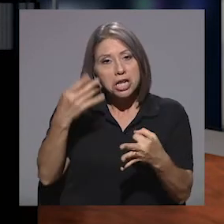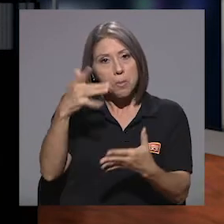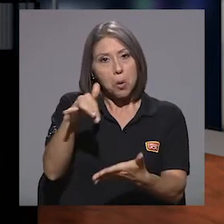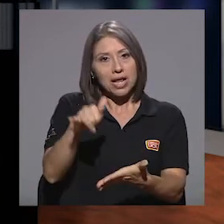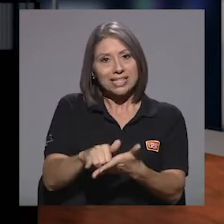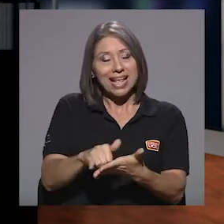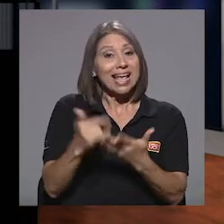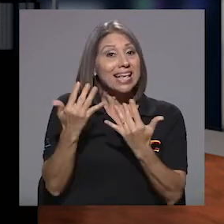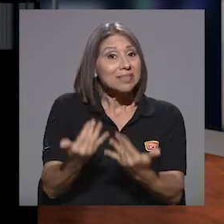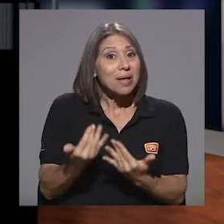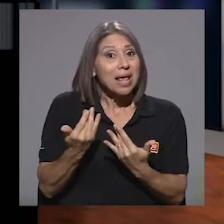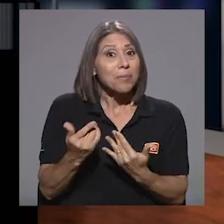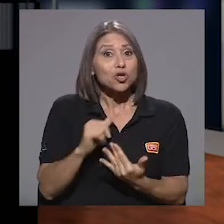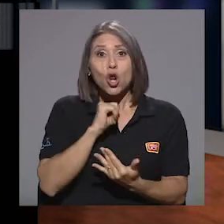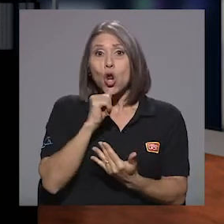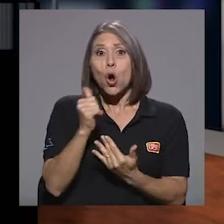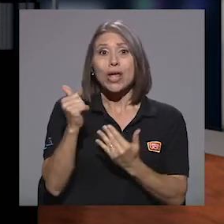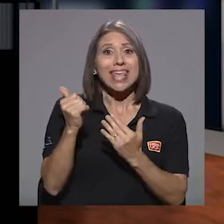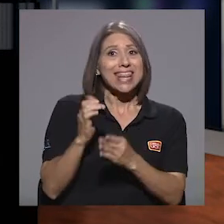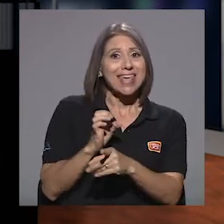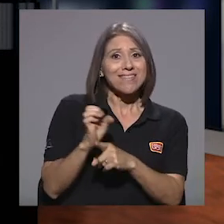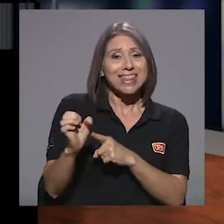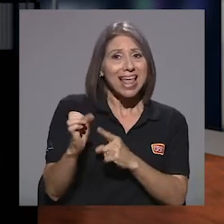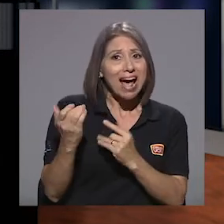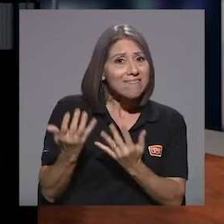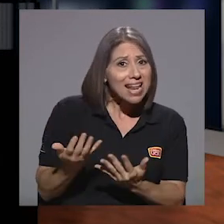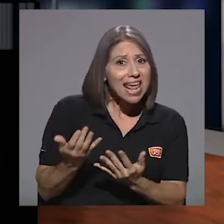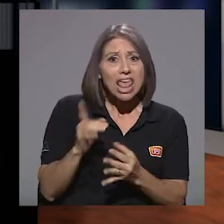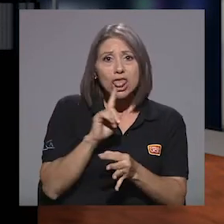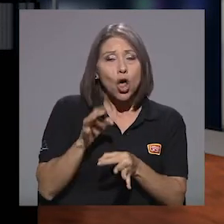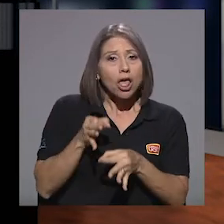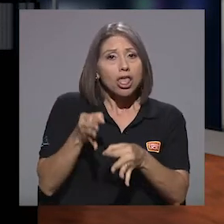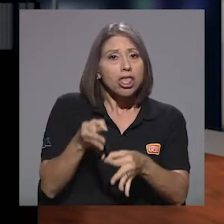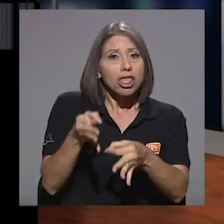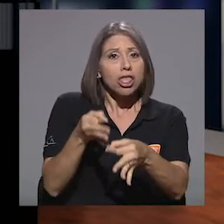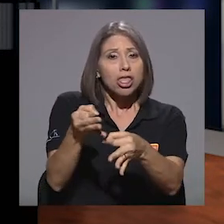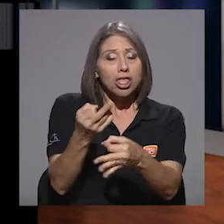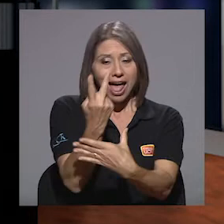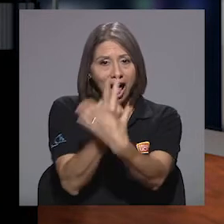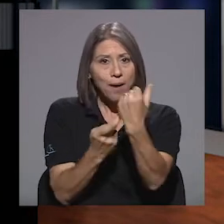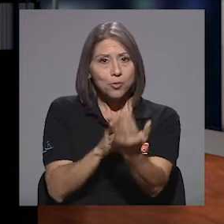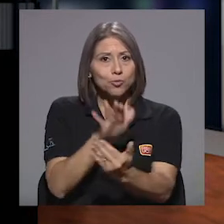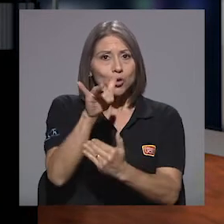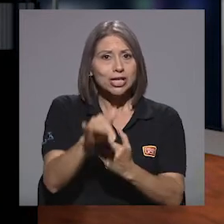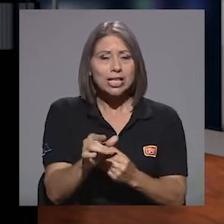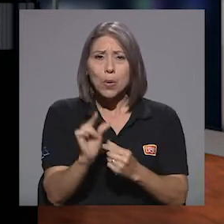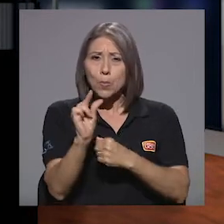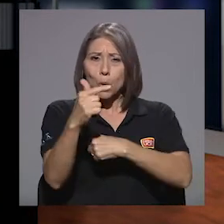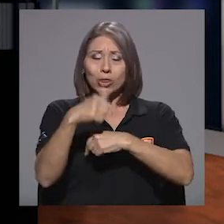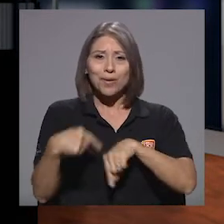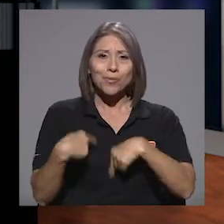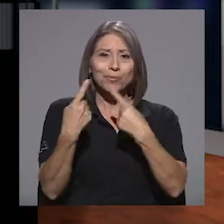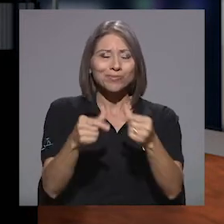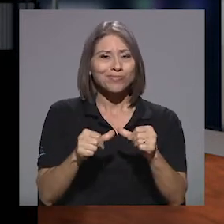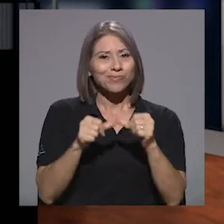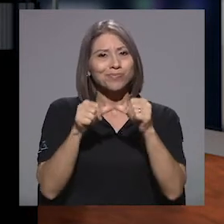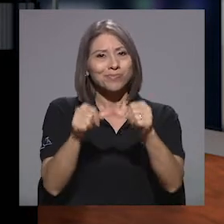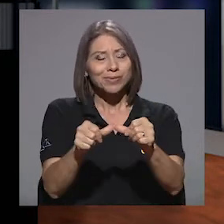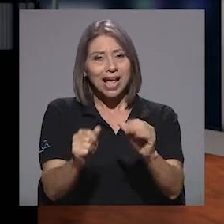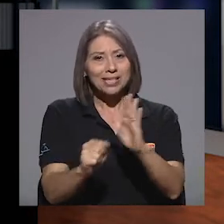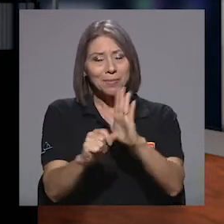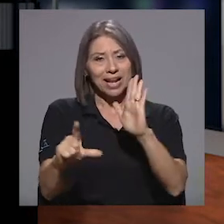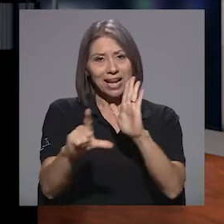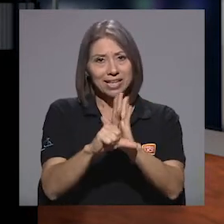inevitable no se postergue más de lo necesario y que ambos proyectos de ley tengan pronto luz verde en la